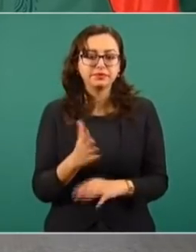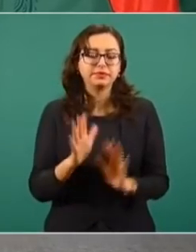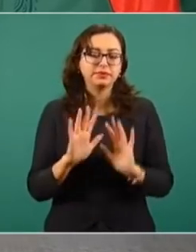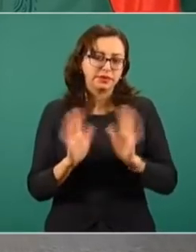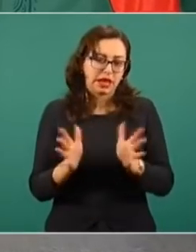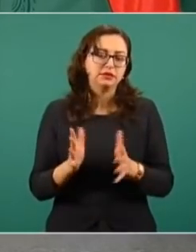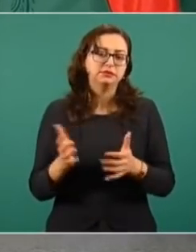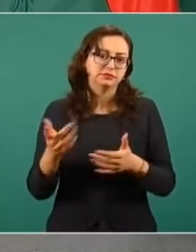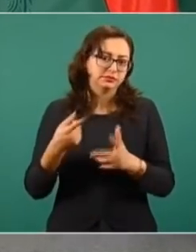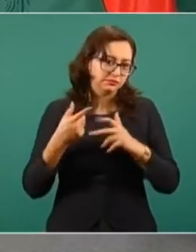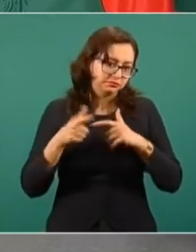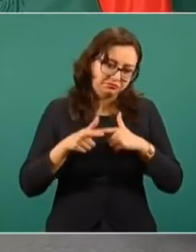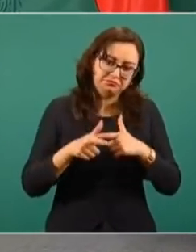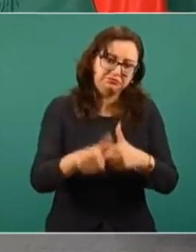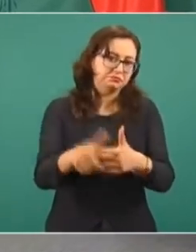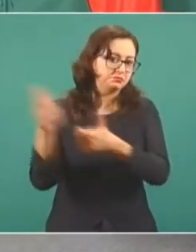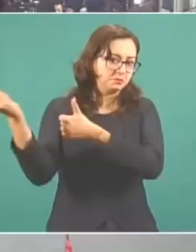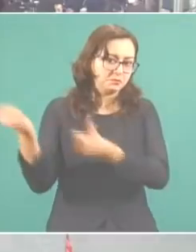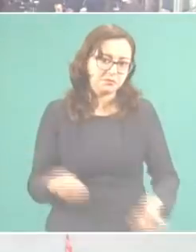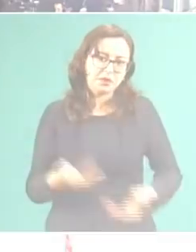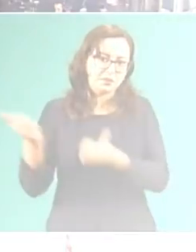a nuestro país. Gracias. Gracias.